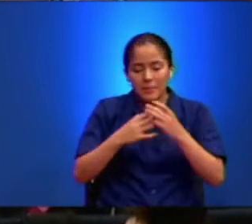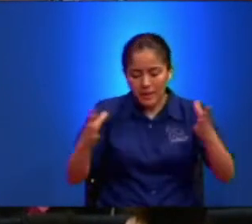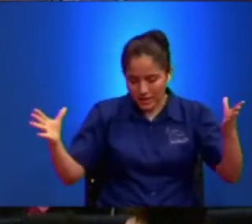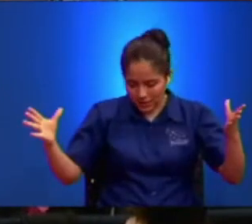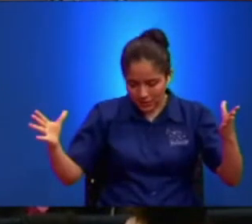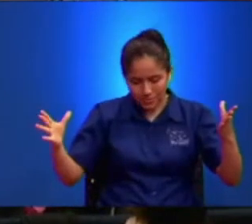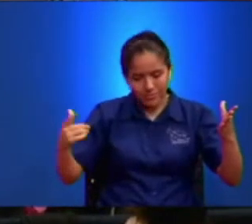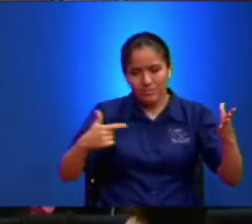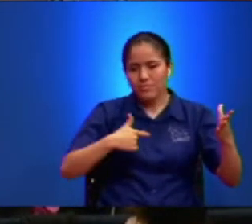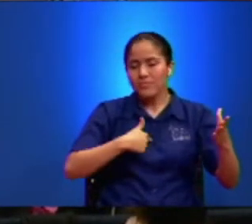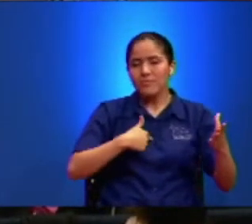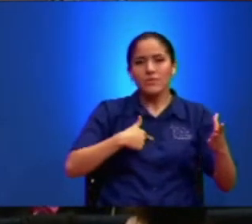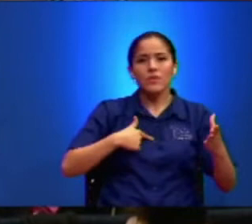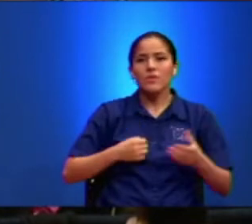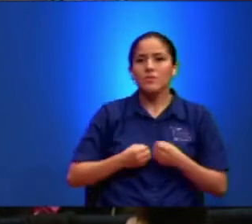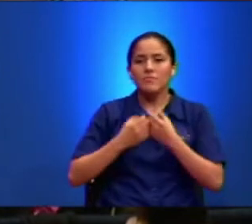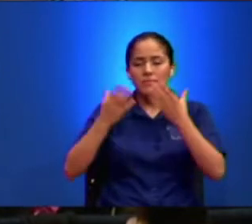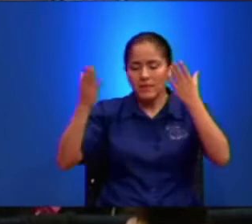Me Rindo